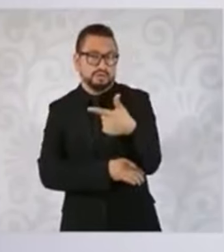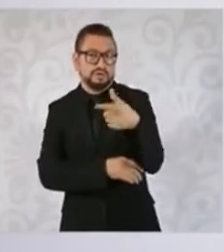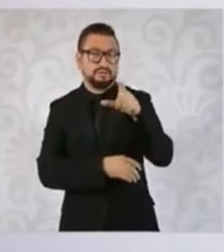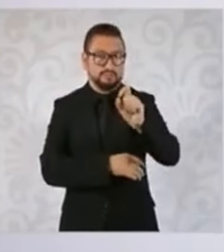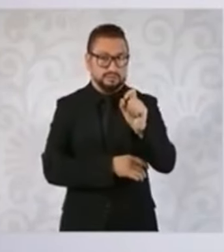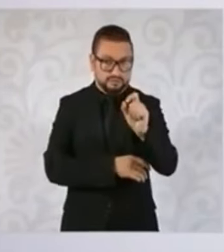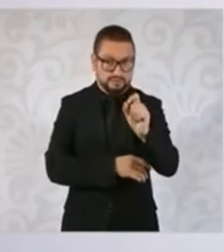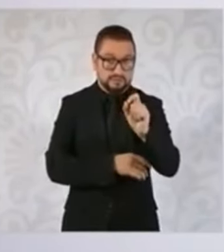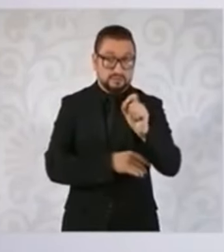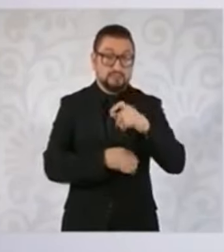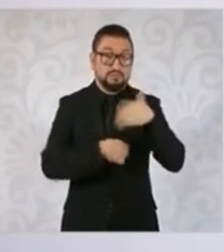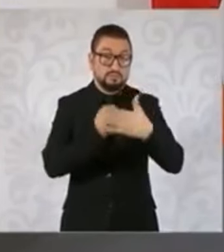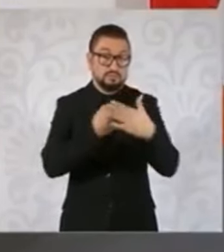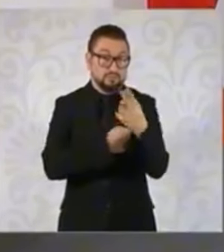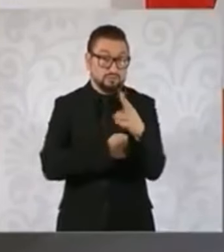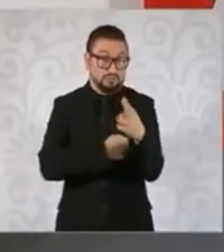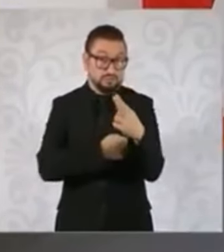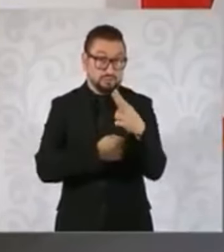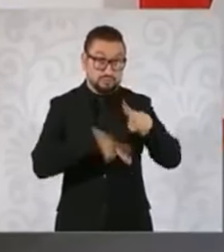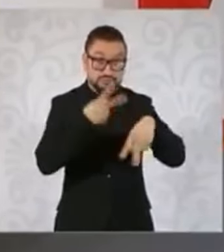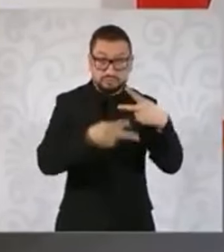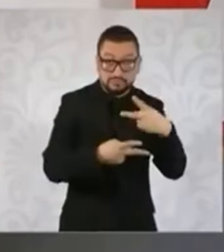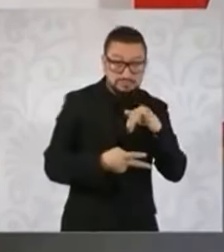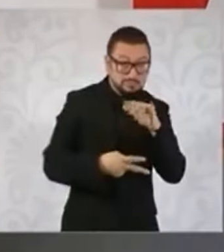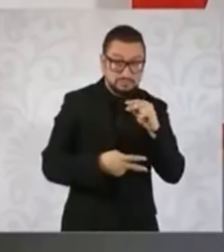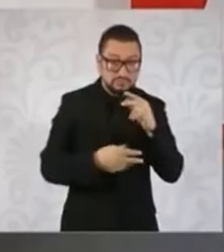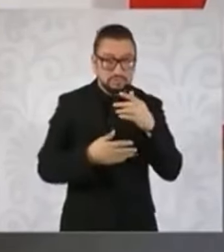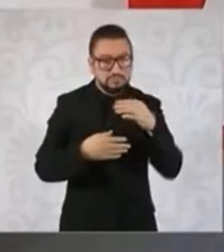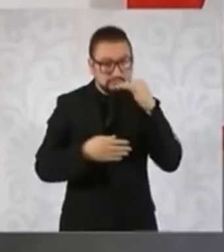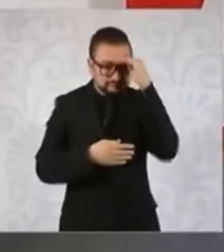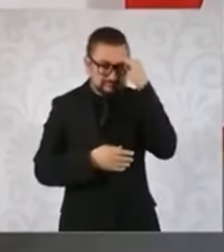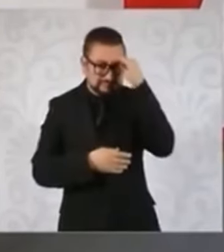noviembre. Pero como les decía,